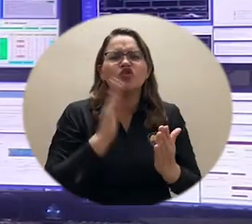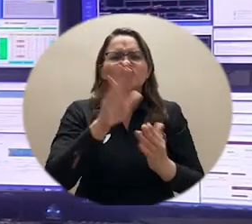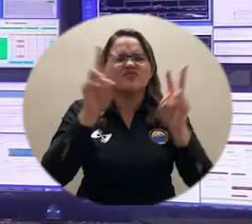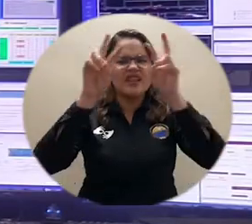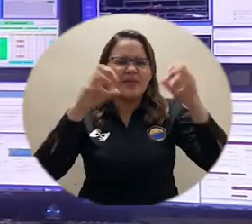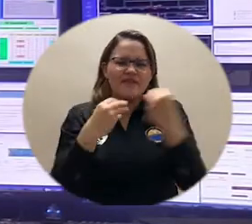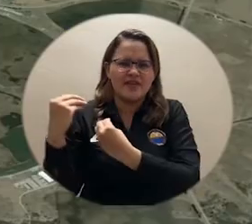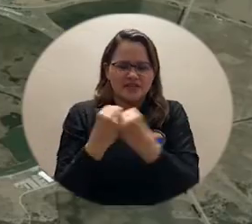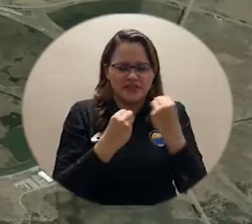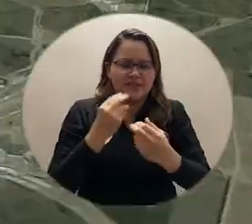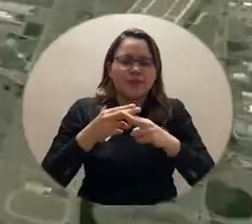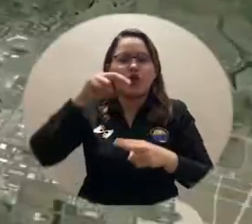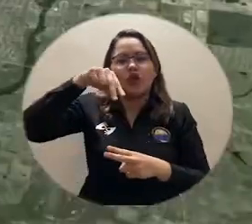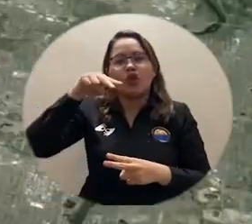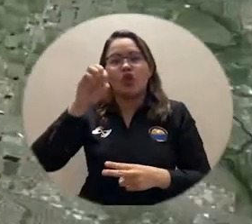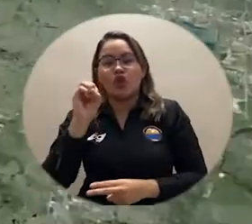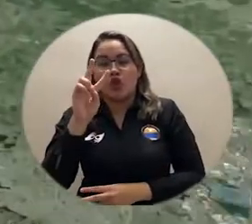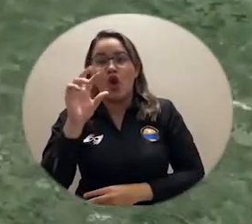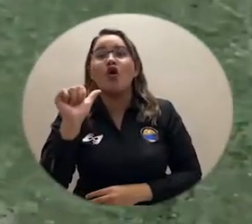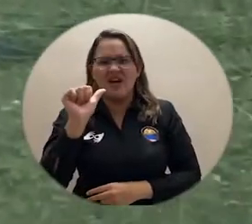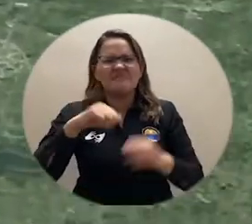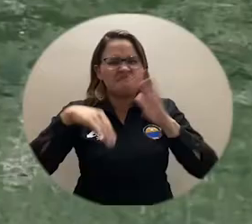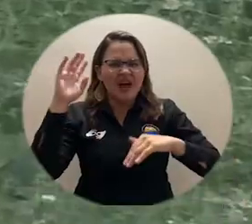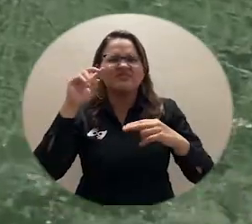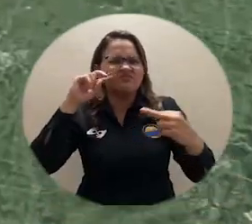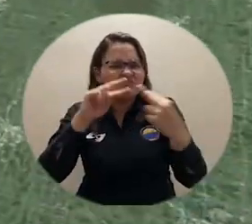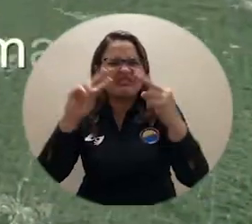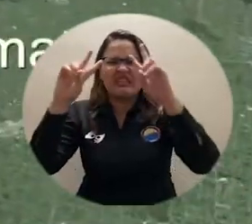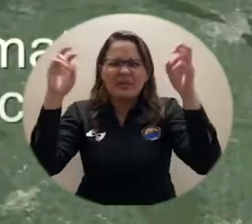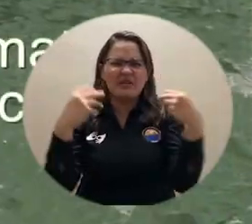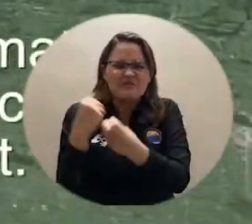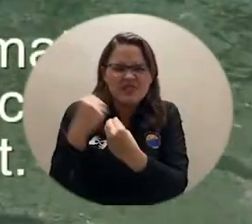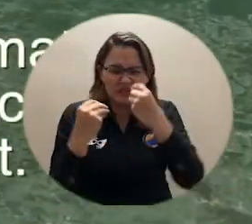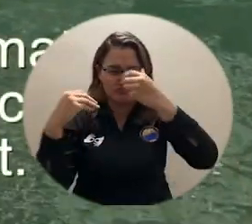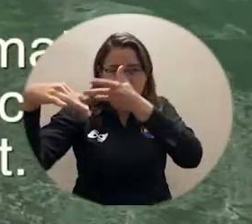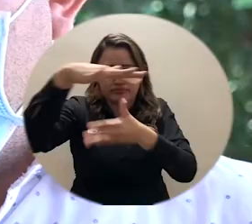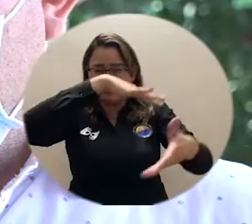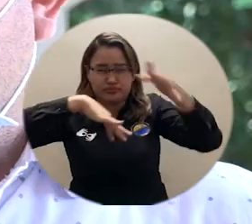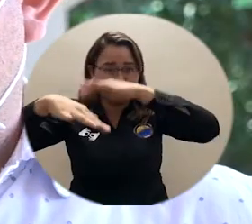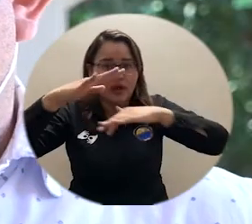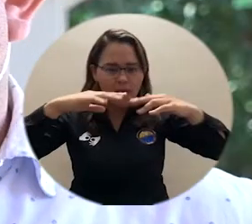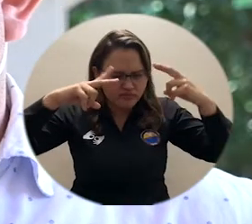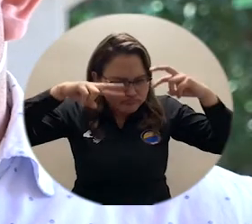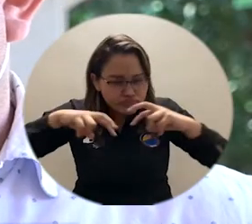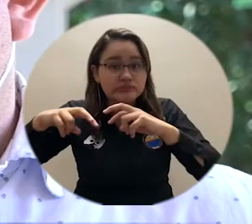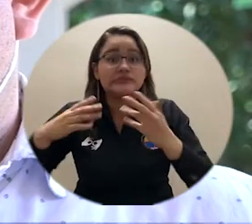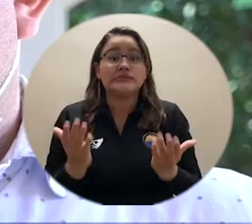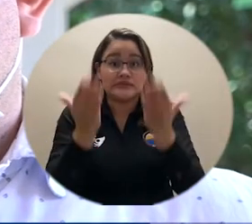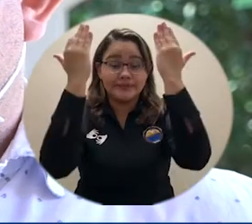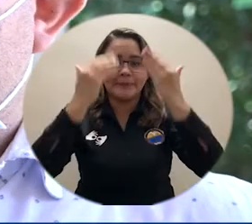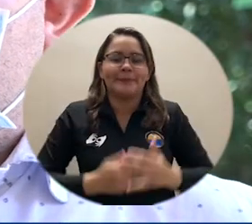Astrophysical Physics, una de las más prestigiosas en el mundo en el área de la cosmología. El experimento NOVA es tal vez el